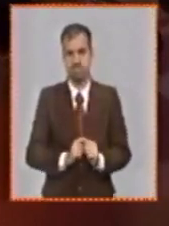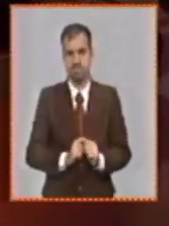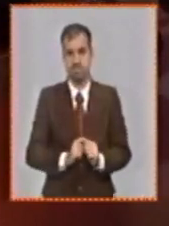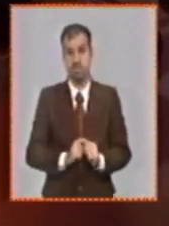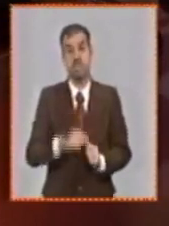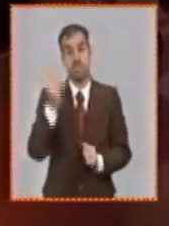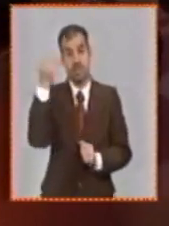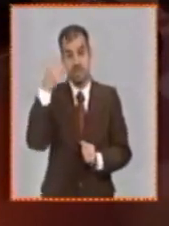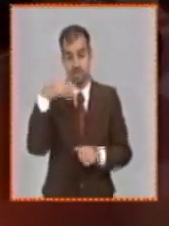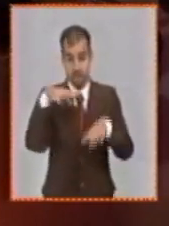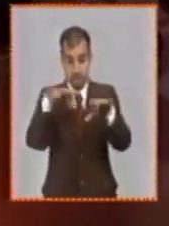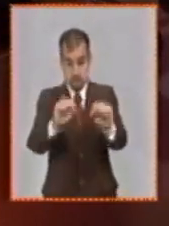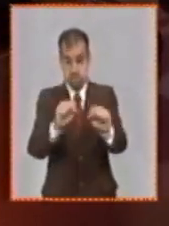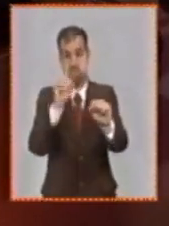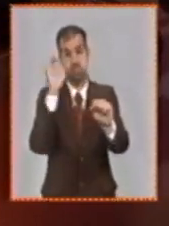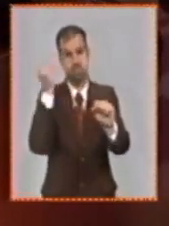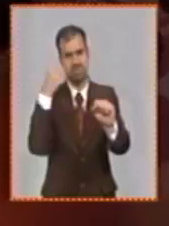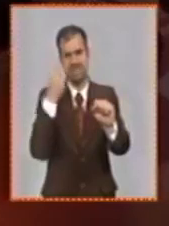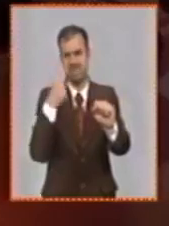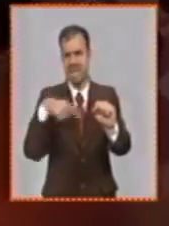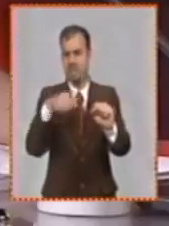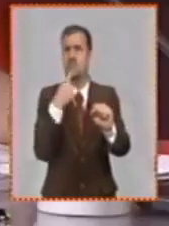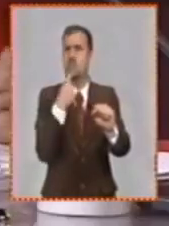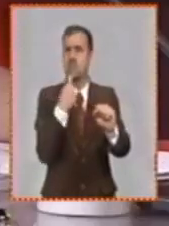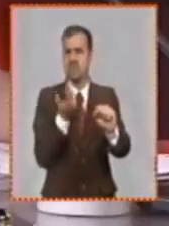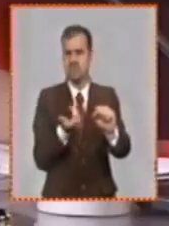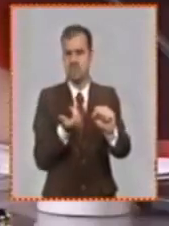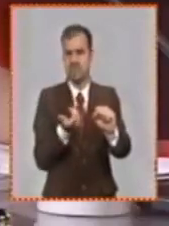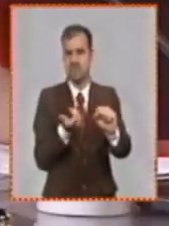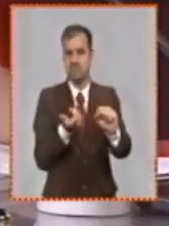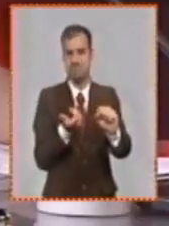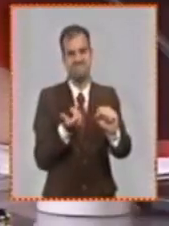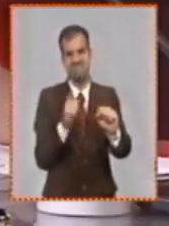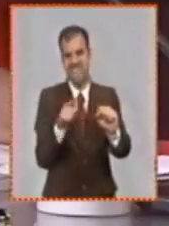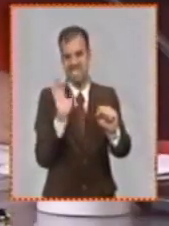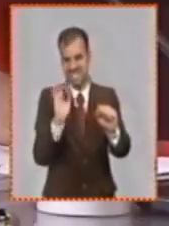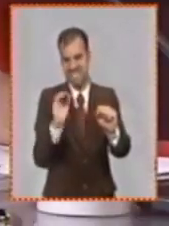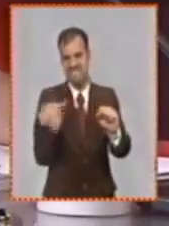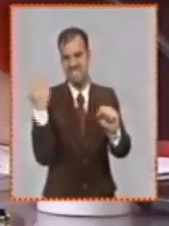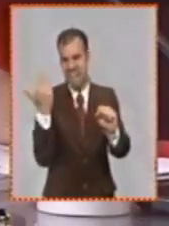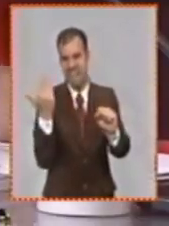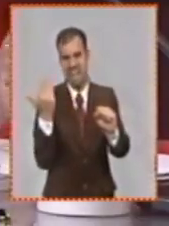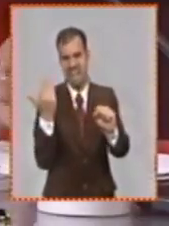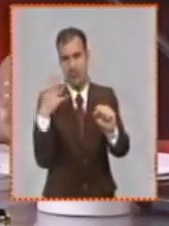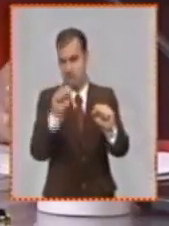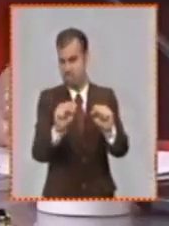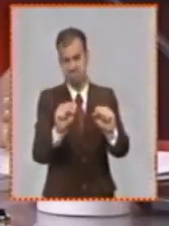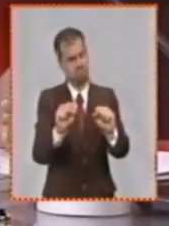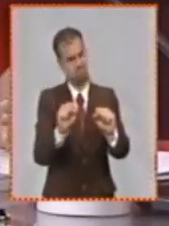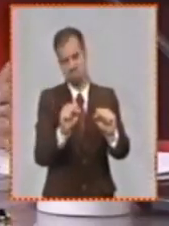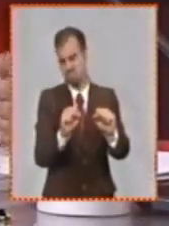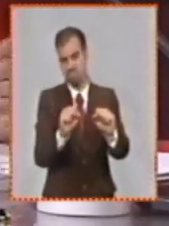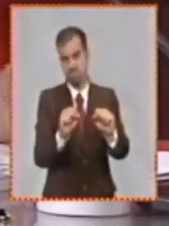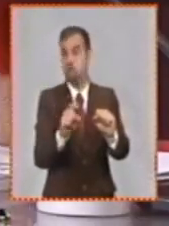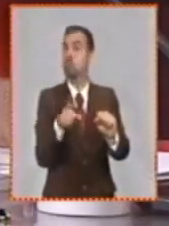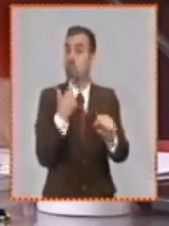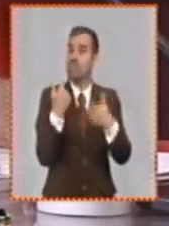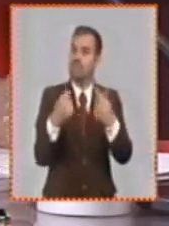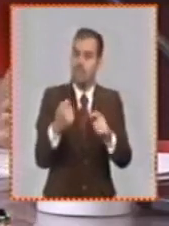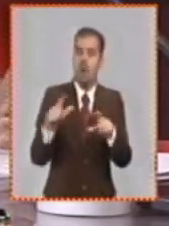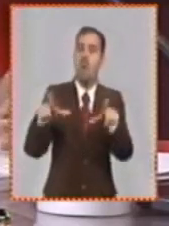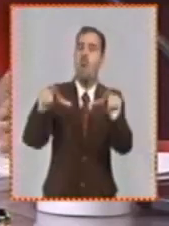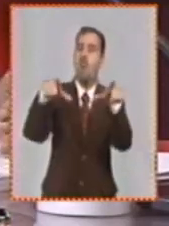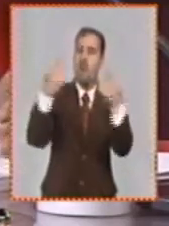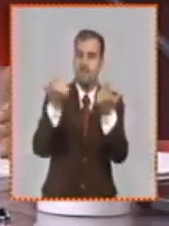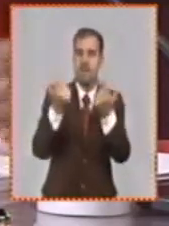complejidad que las que realmente existen es prácticamente no detectar violaciones tenemos que ir a lo que nos interesa